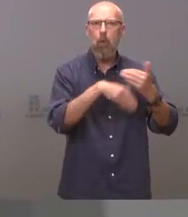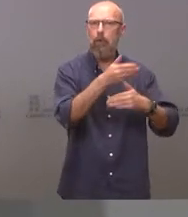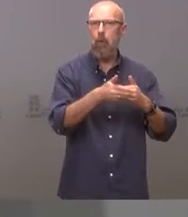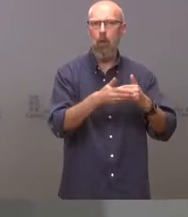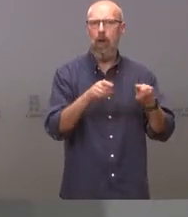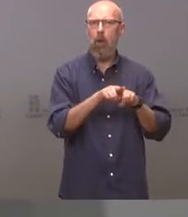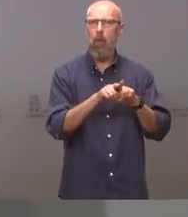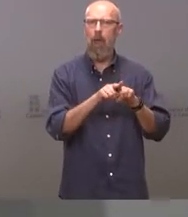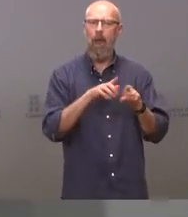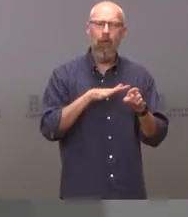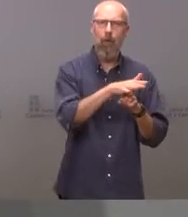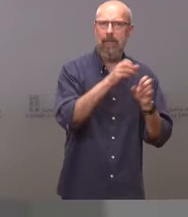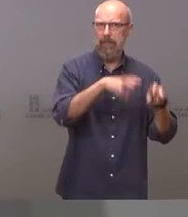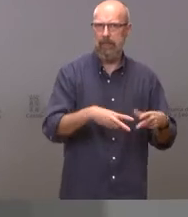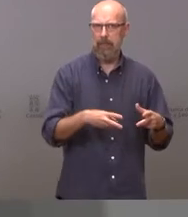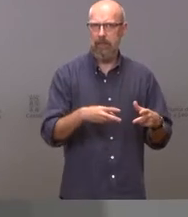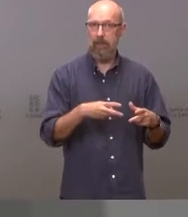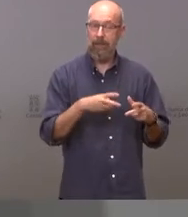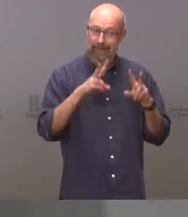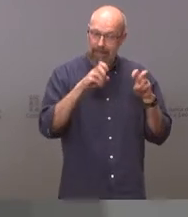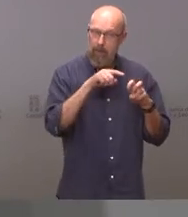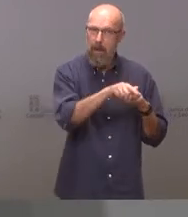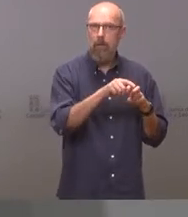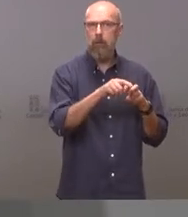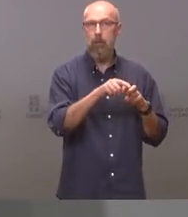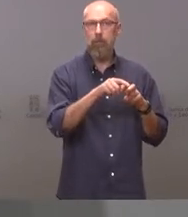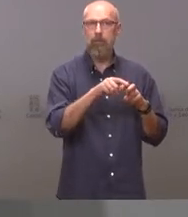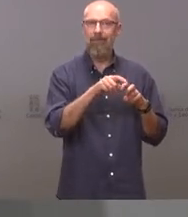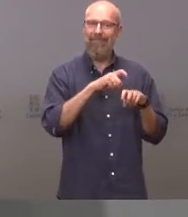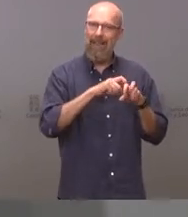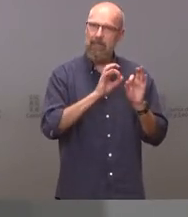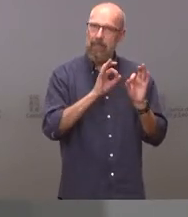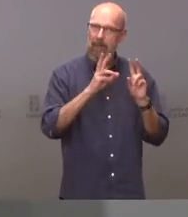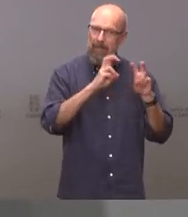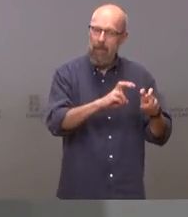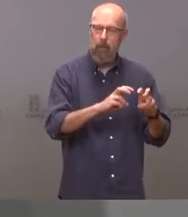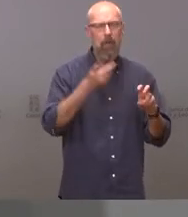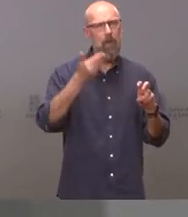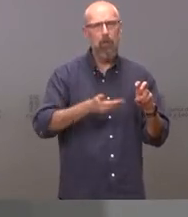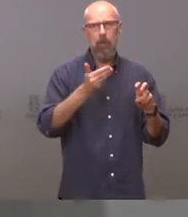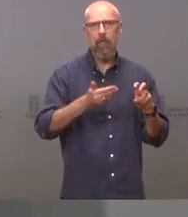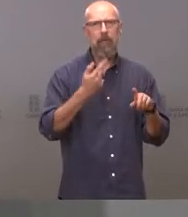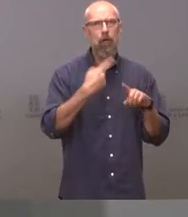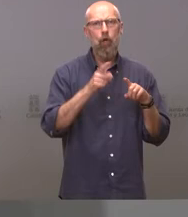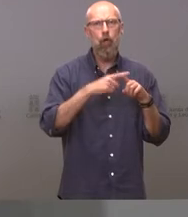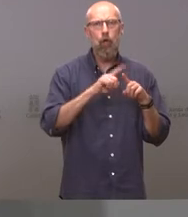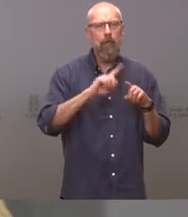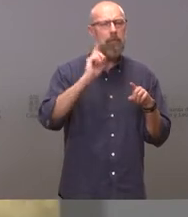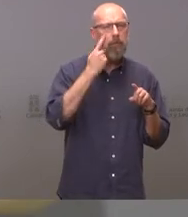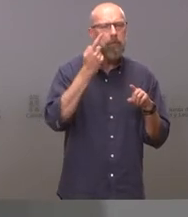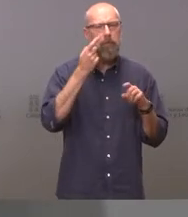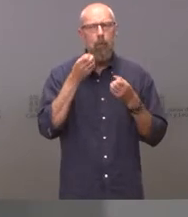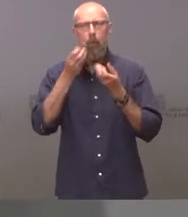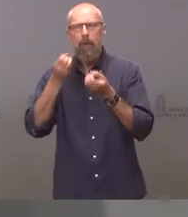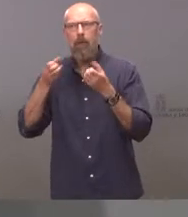de estas características es muy importante pues no desvelar los avances que se producen en la